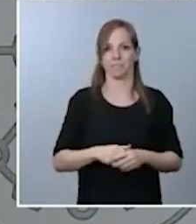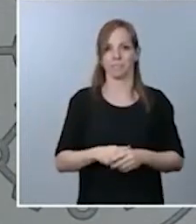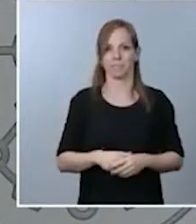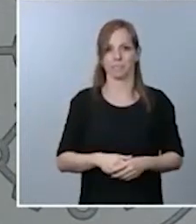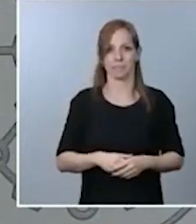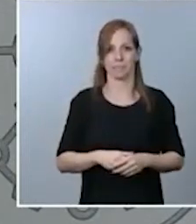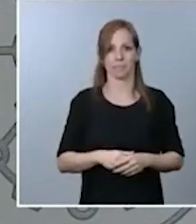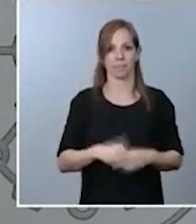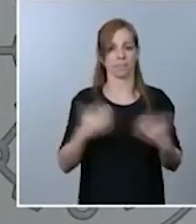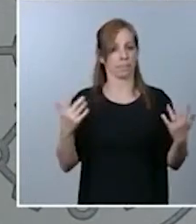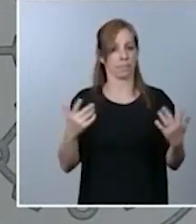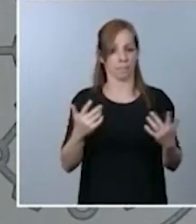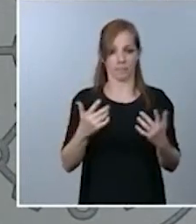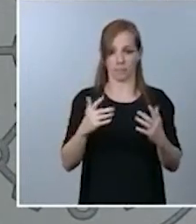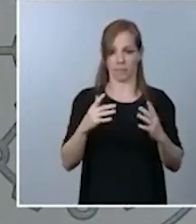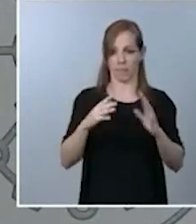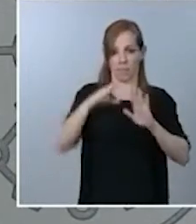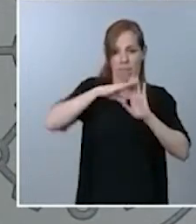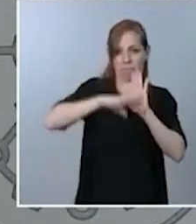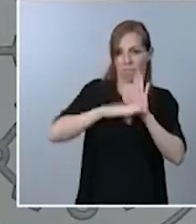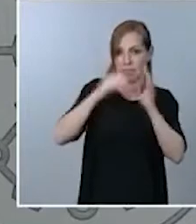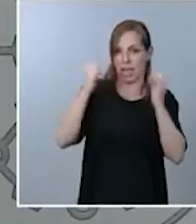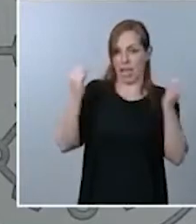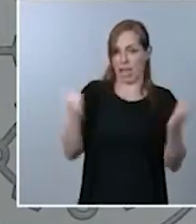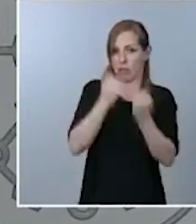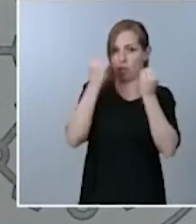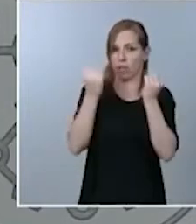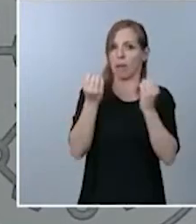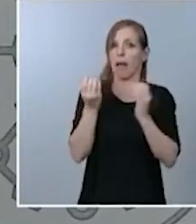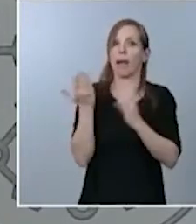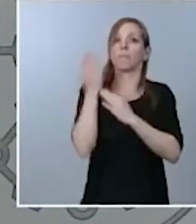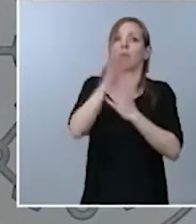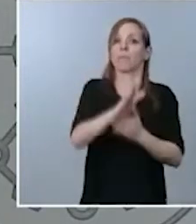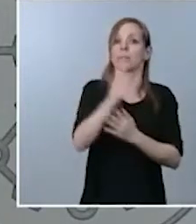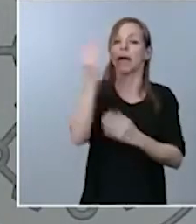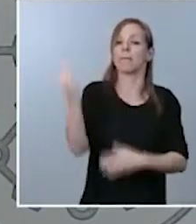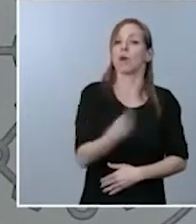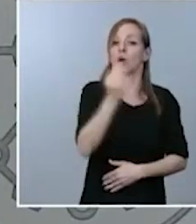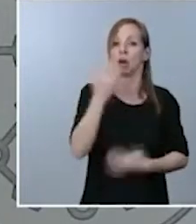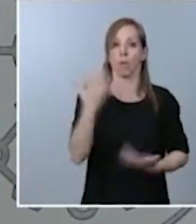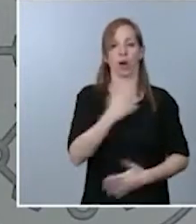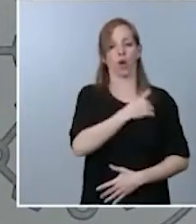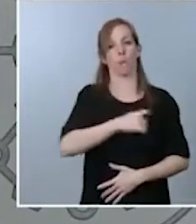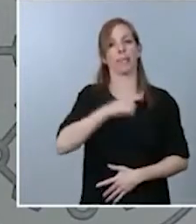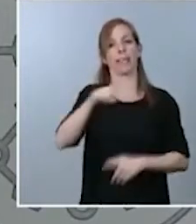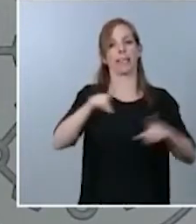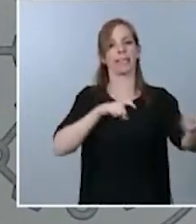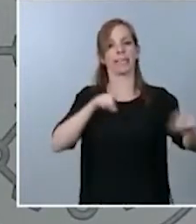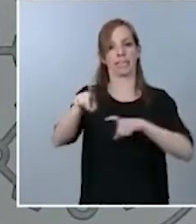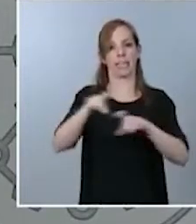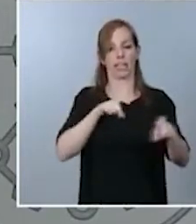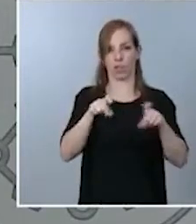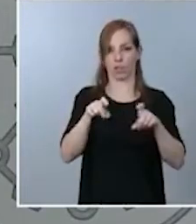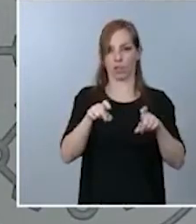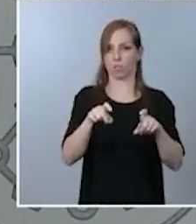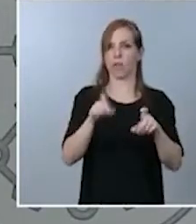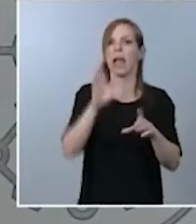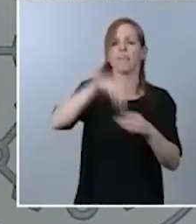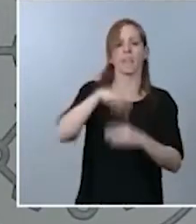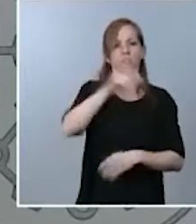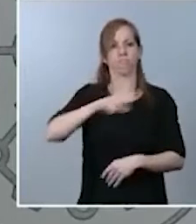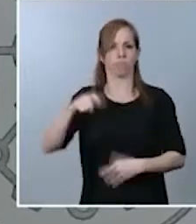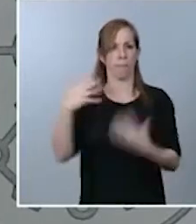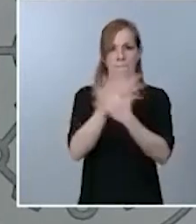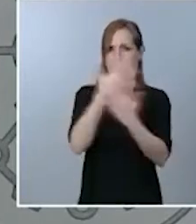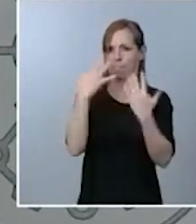actuación que existían hasta esta fecha es la creación de un comité de selección de composición mixta que va a incorporar a